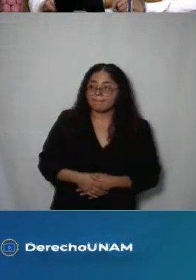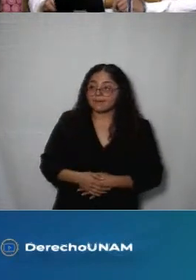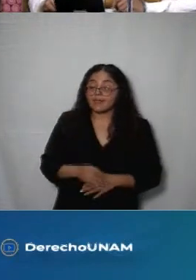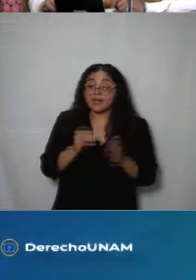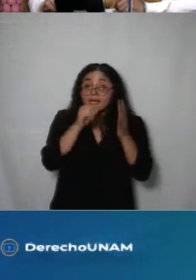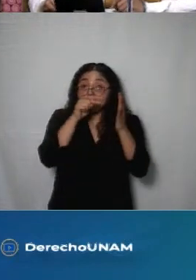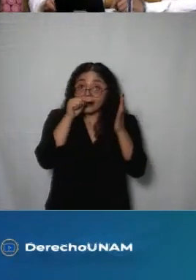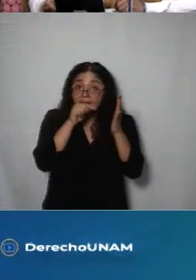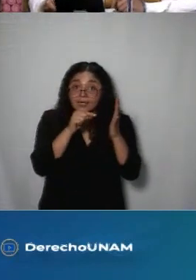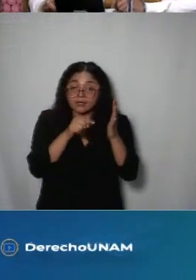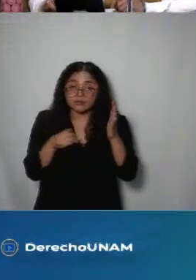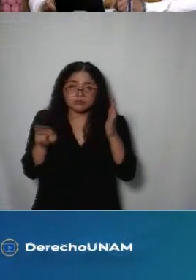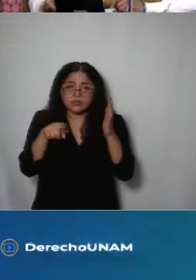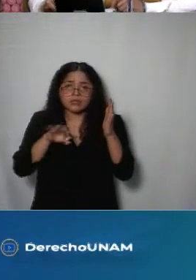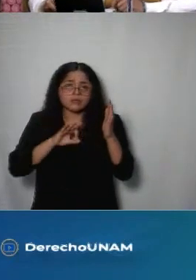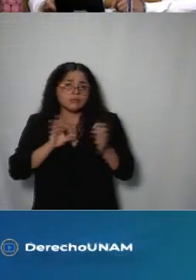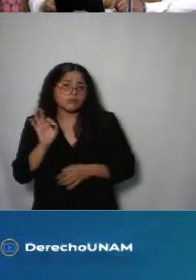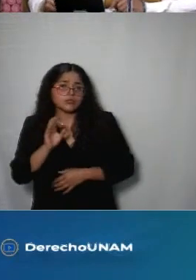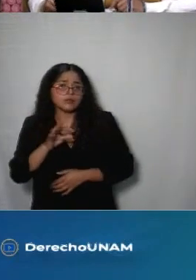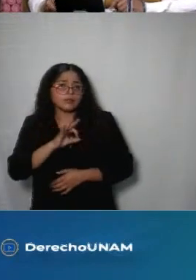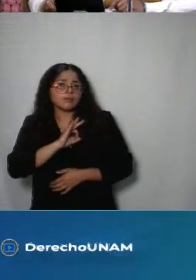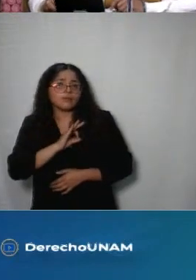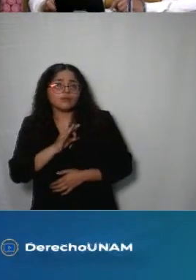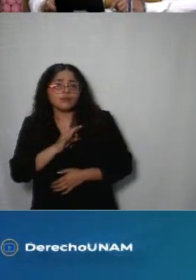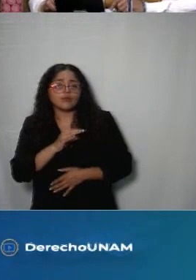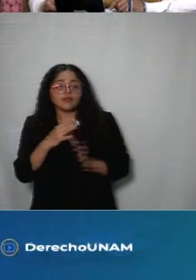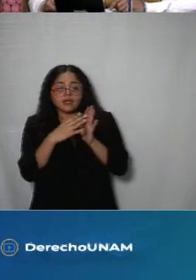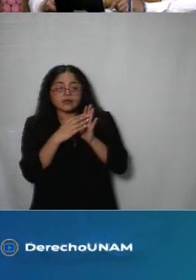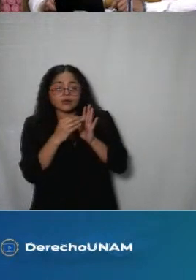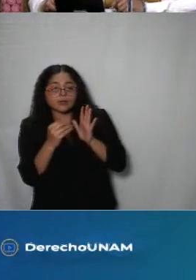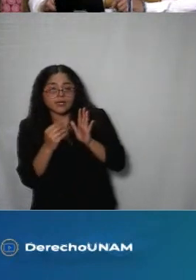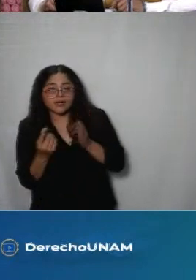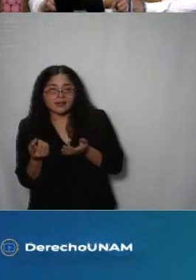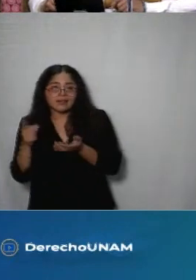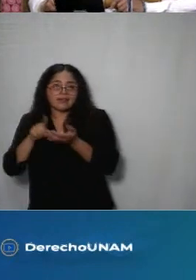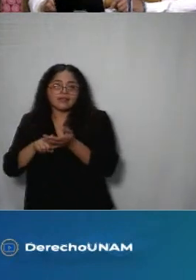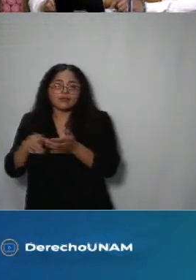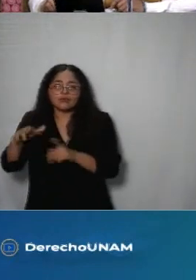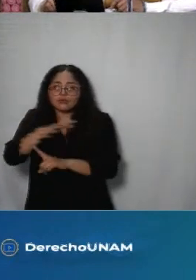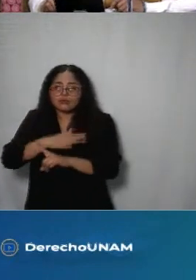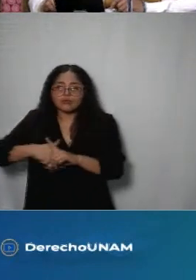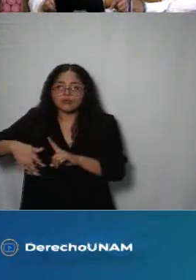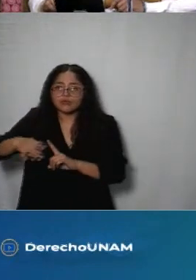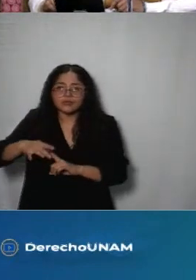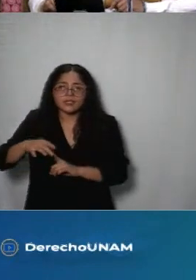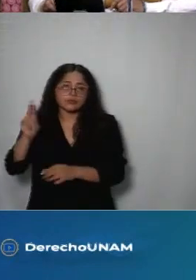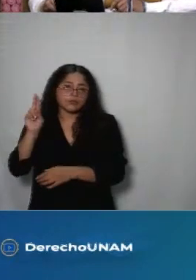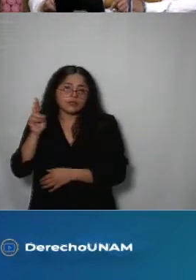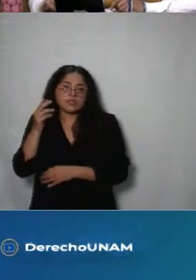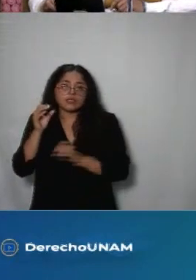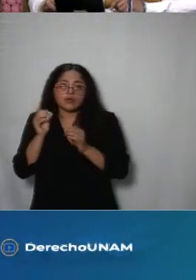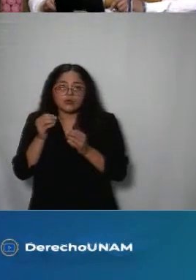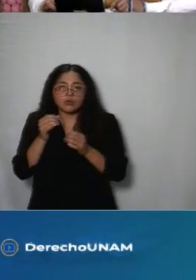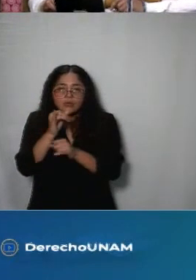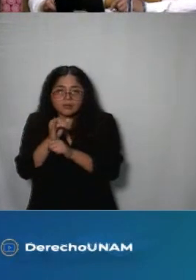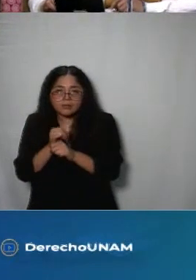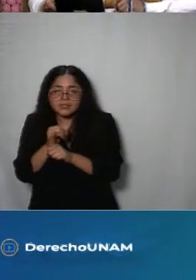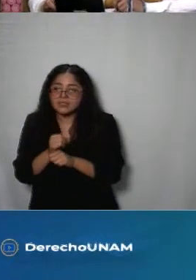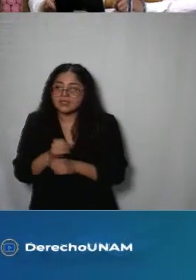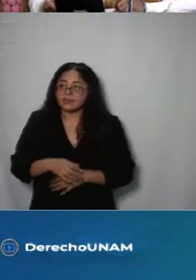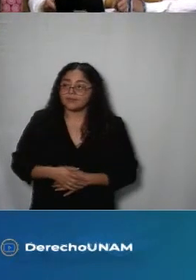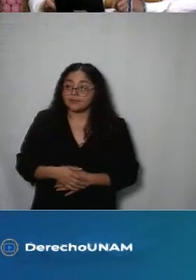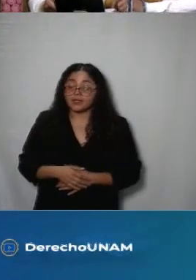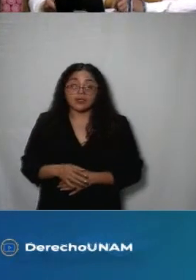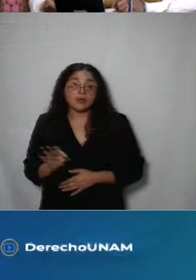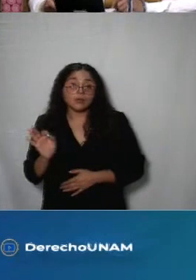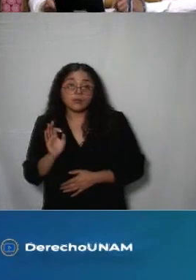pueden replicar desde el ámbito de investigación o academia porque es con metodología abierta y sobre todo